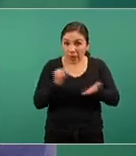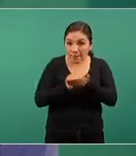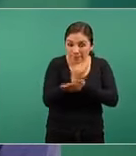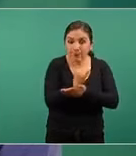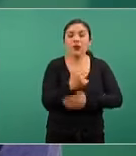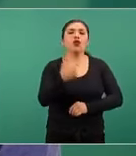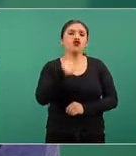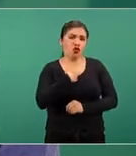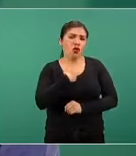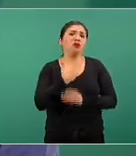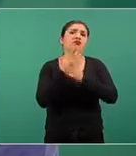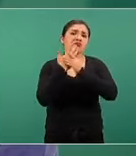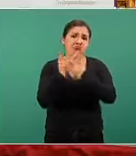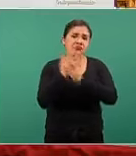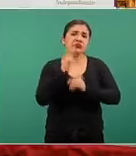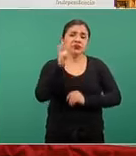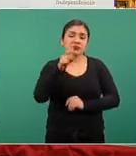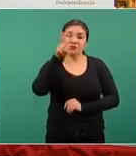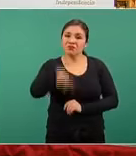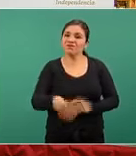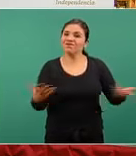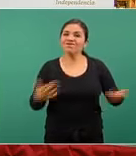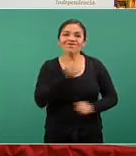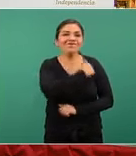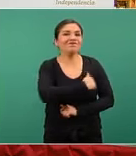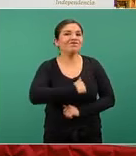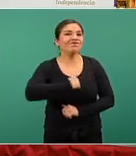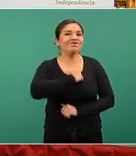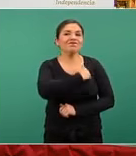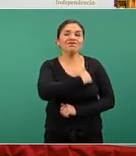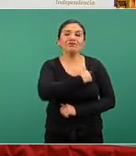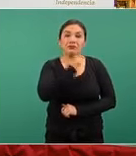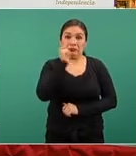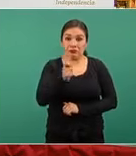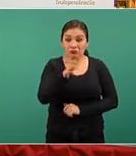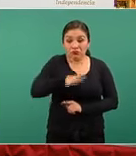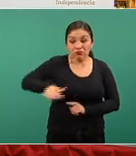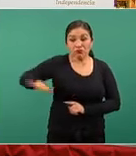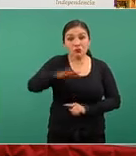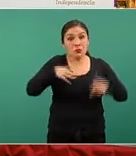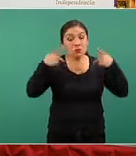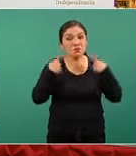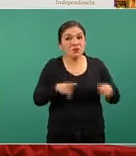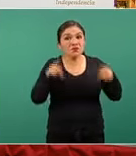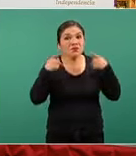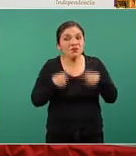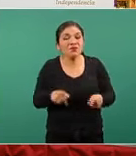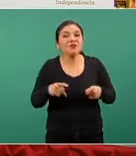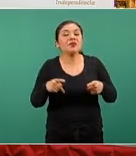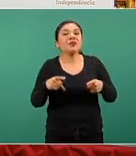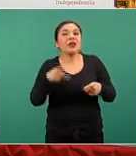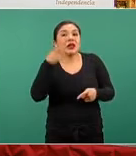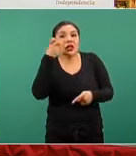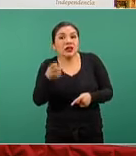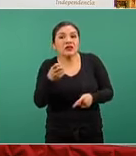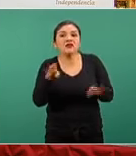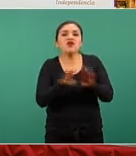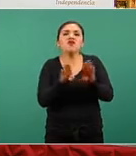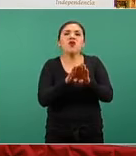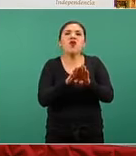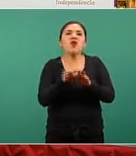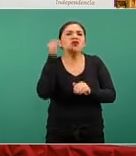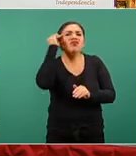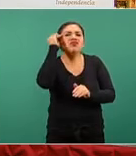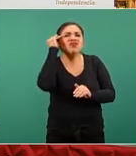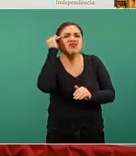comentábamos lo desafortunado que es para la sociedad este desfase que